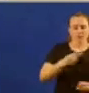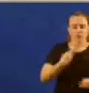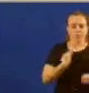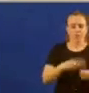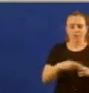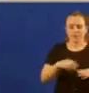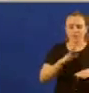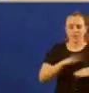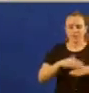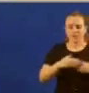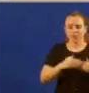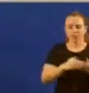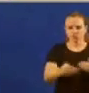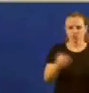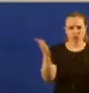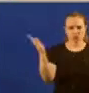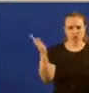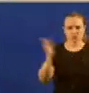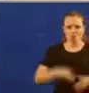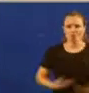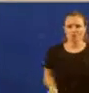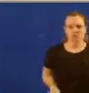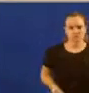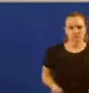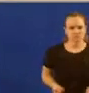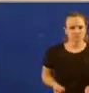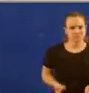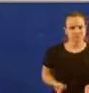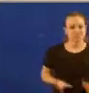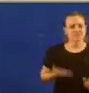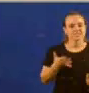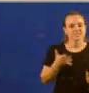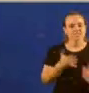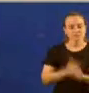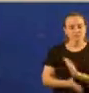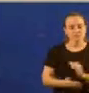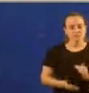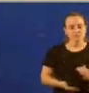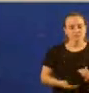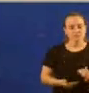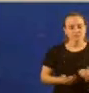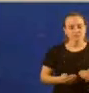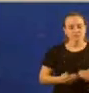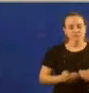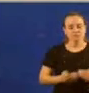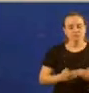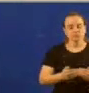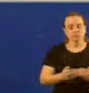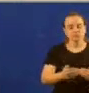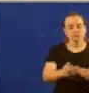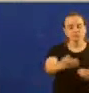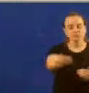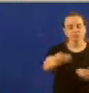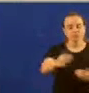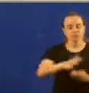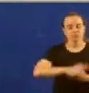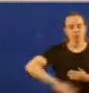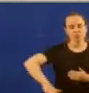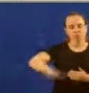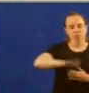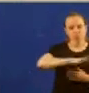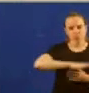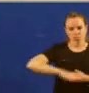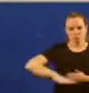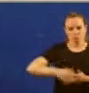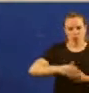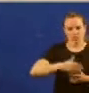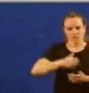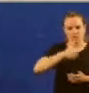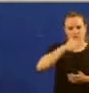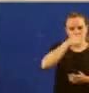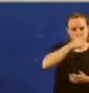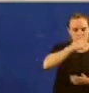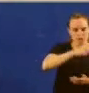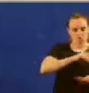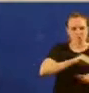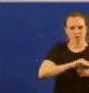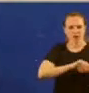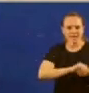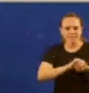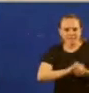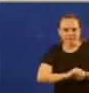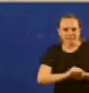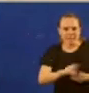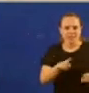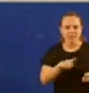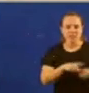vamos a asistir nos próximos anos a agonía de comarcas enteiras. O viño as castañas o